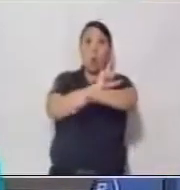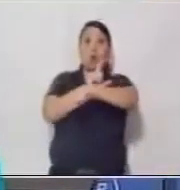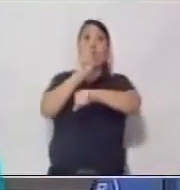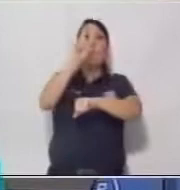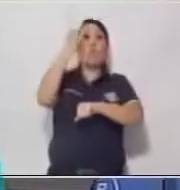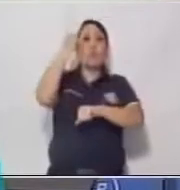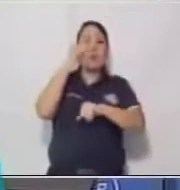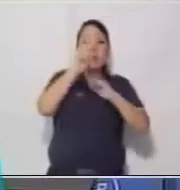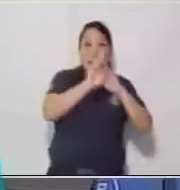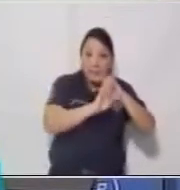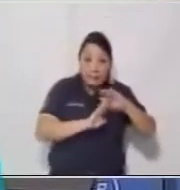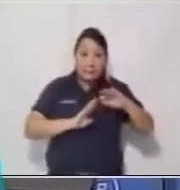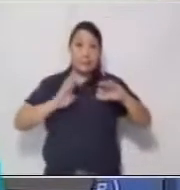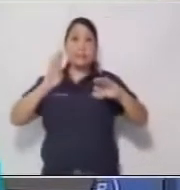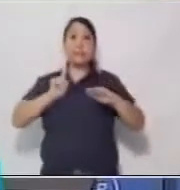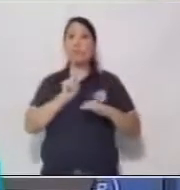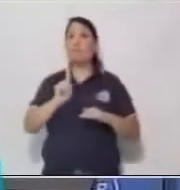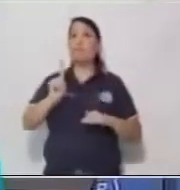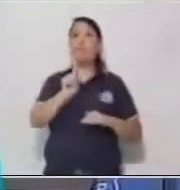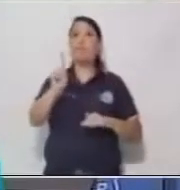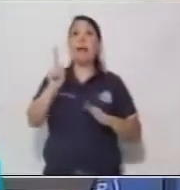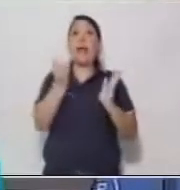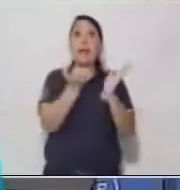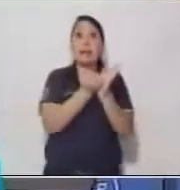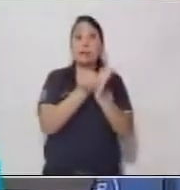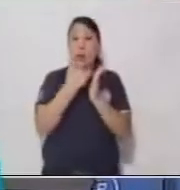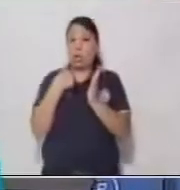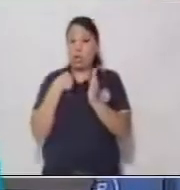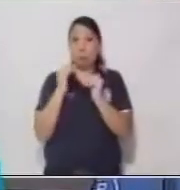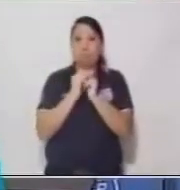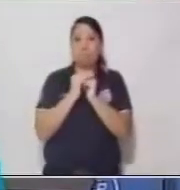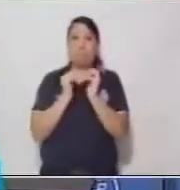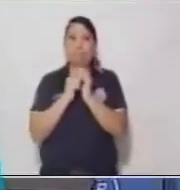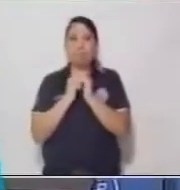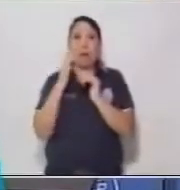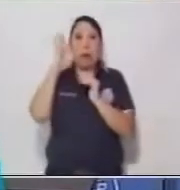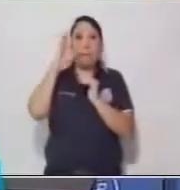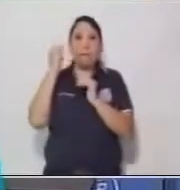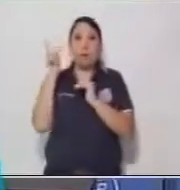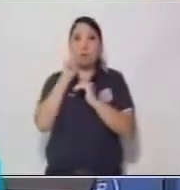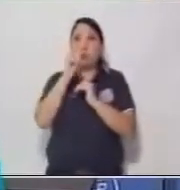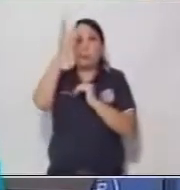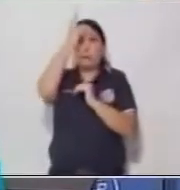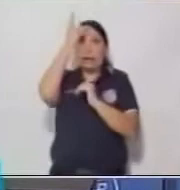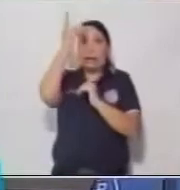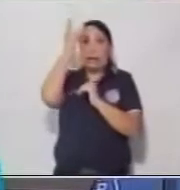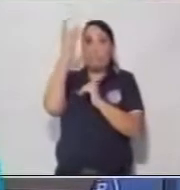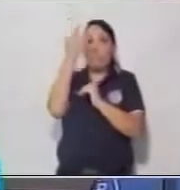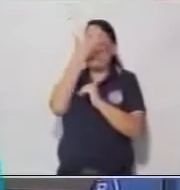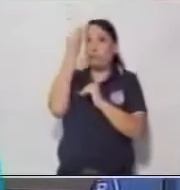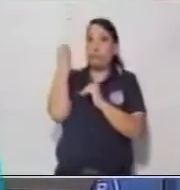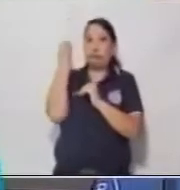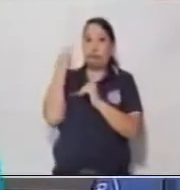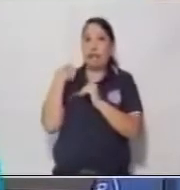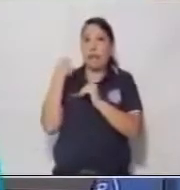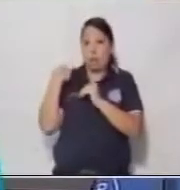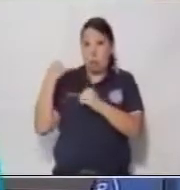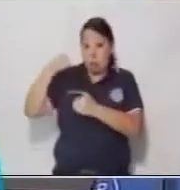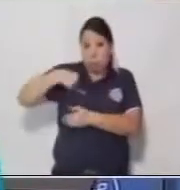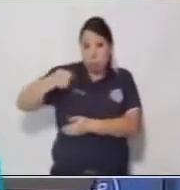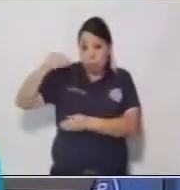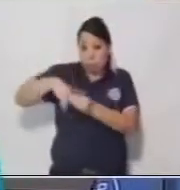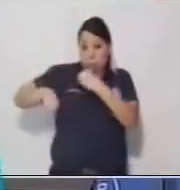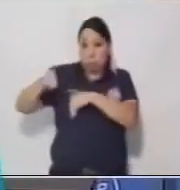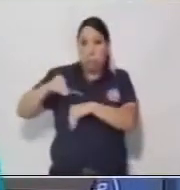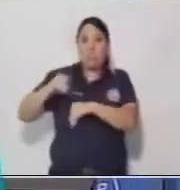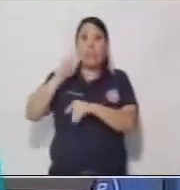de mi casa hacia la escuela. Estaba preocupada porque no había hecho mi tarea. Tenía que llevar un